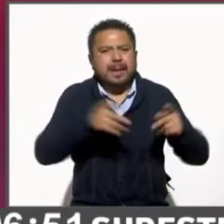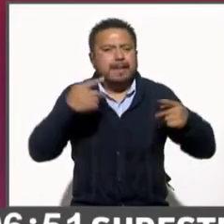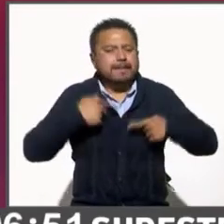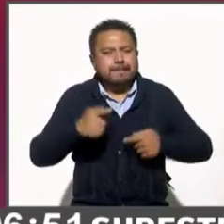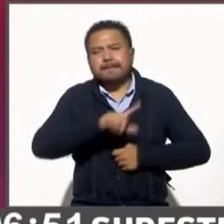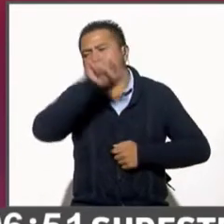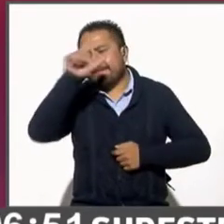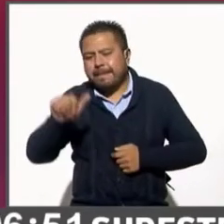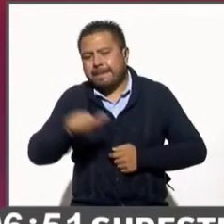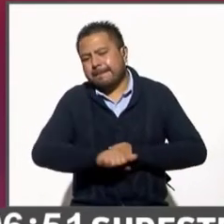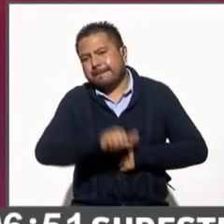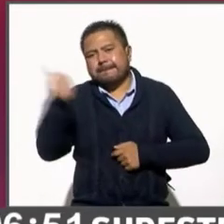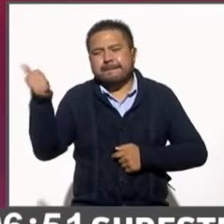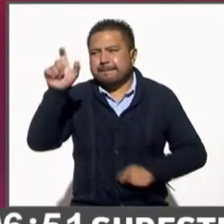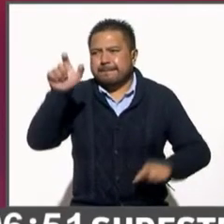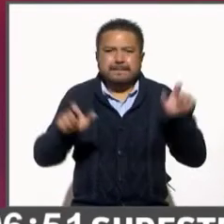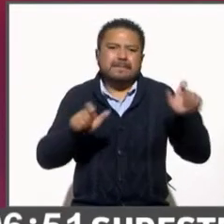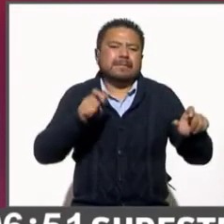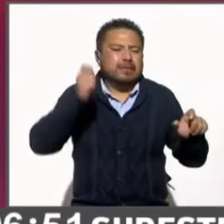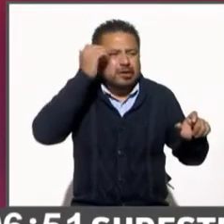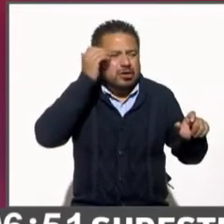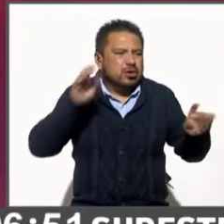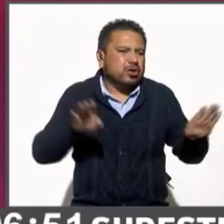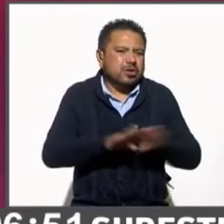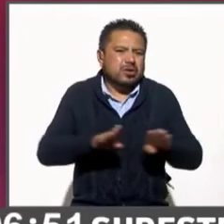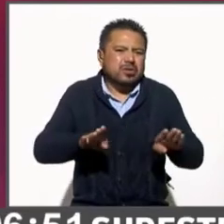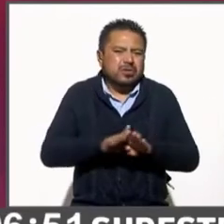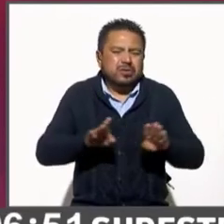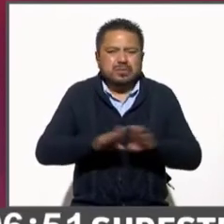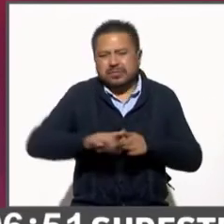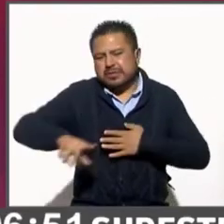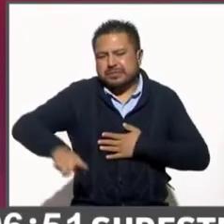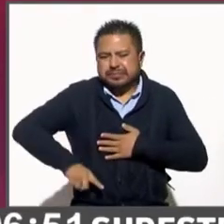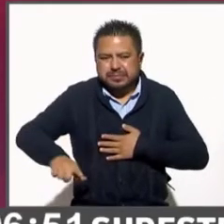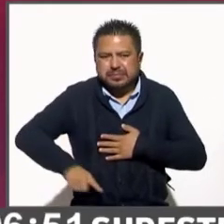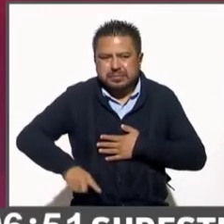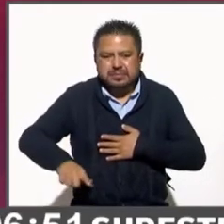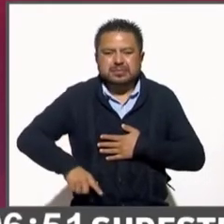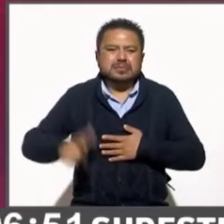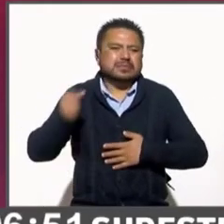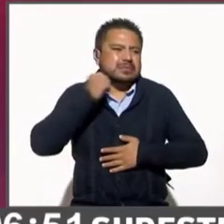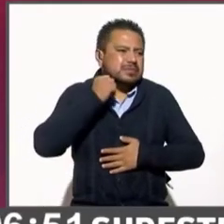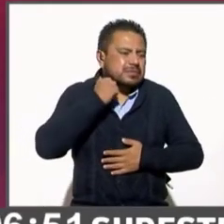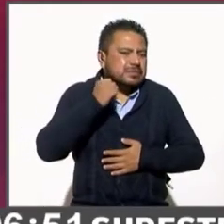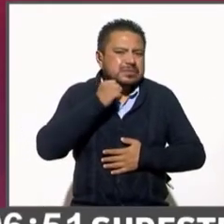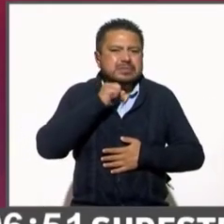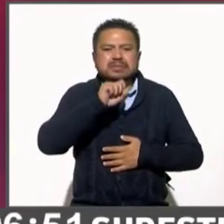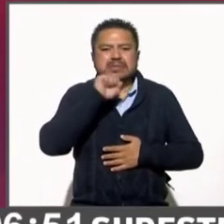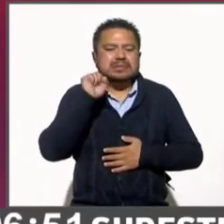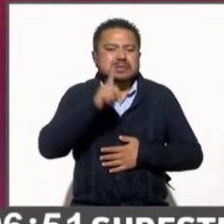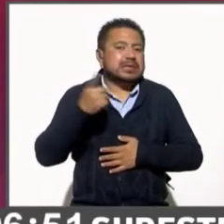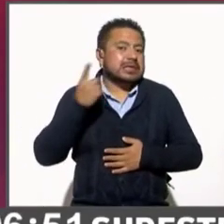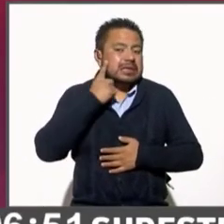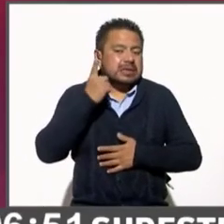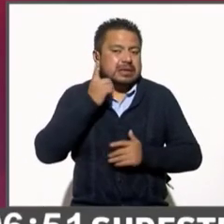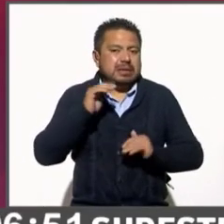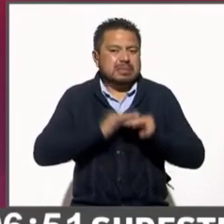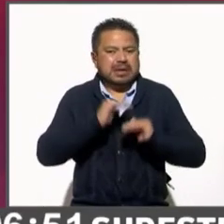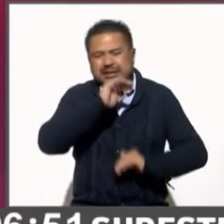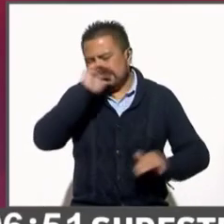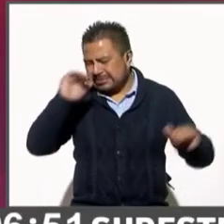posiciones conocidas como los gobernadores, senadores y diputados muy por debajo del